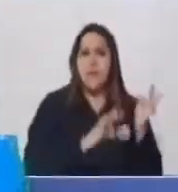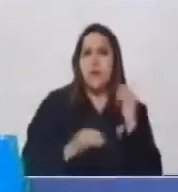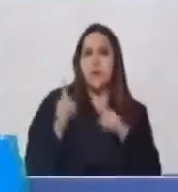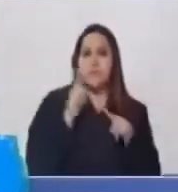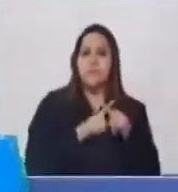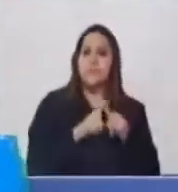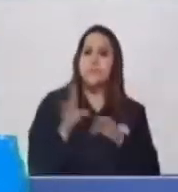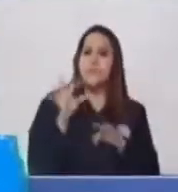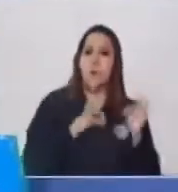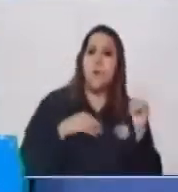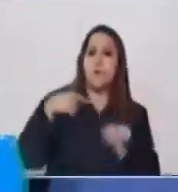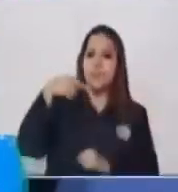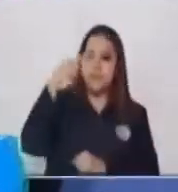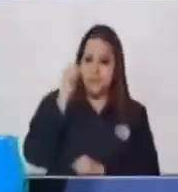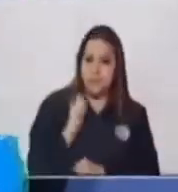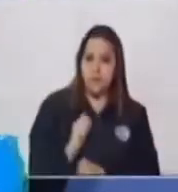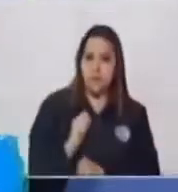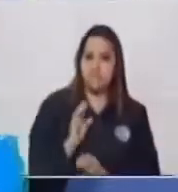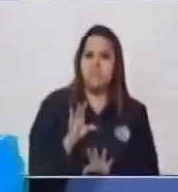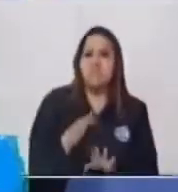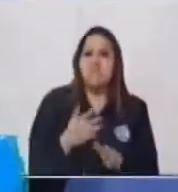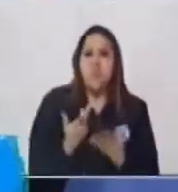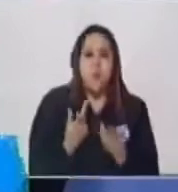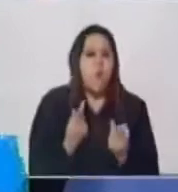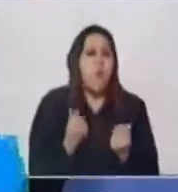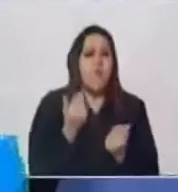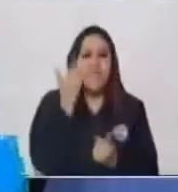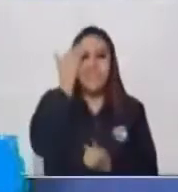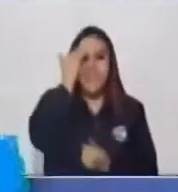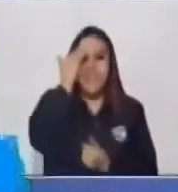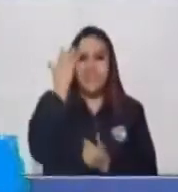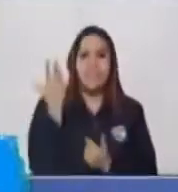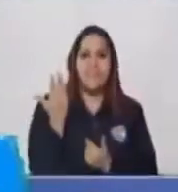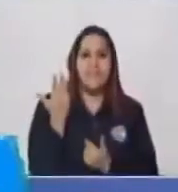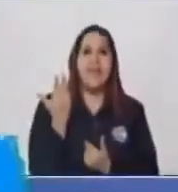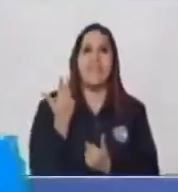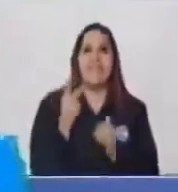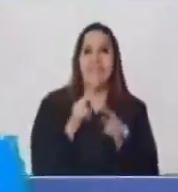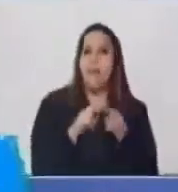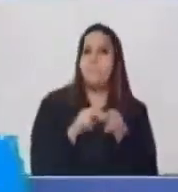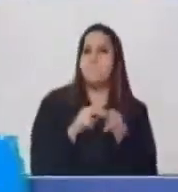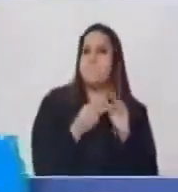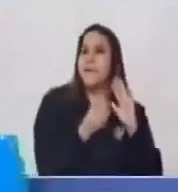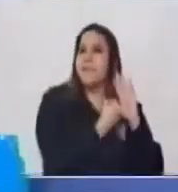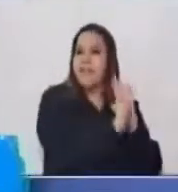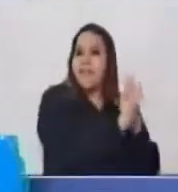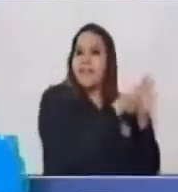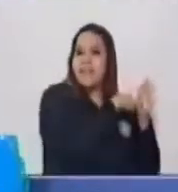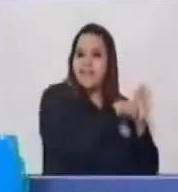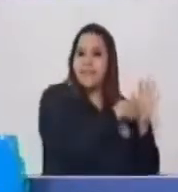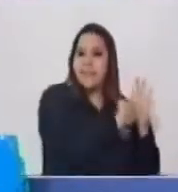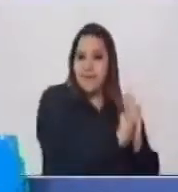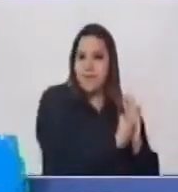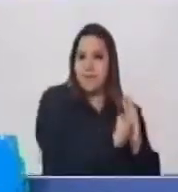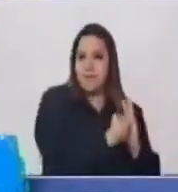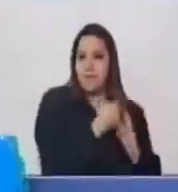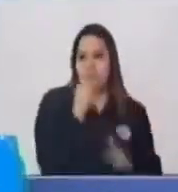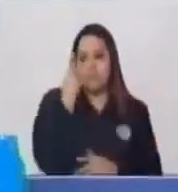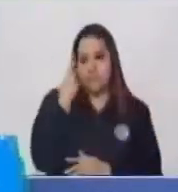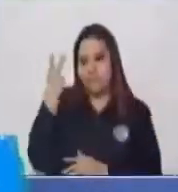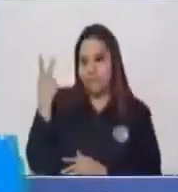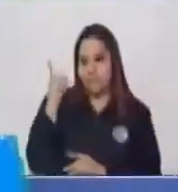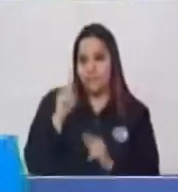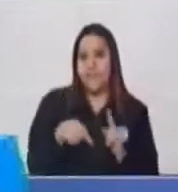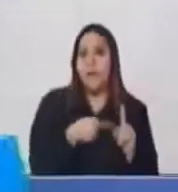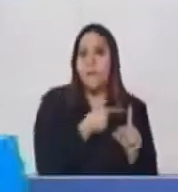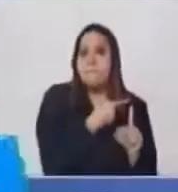Y entonces ¿Cómo lo voy a ver? Por medio del Signo Acá El signo es Más